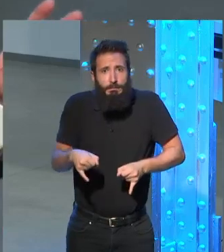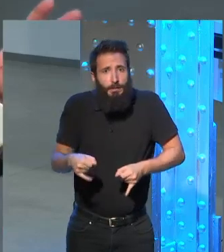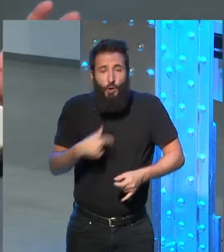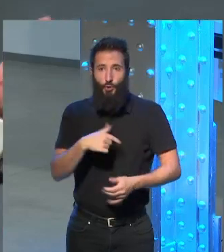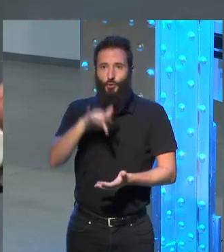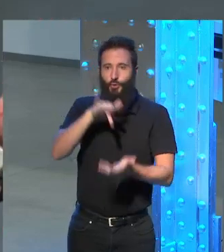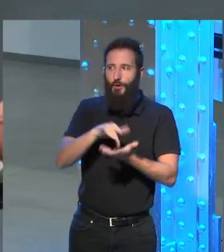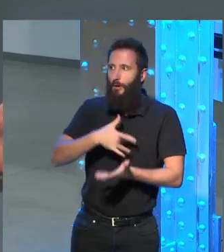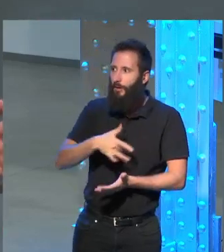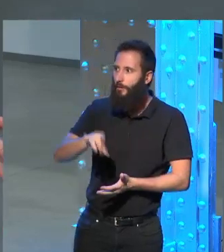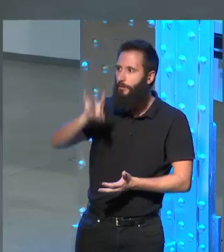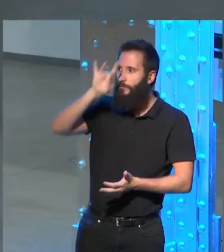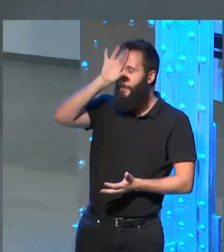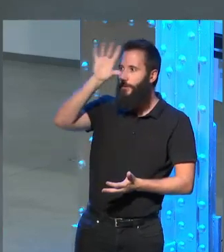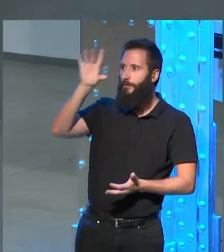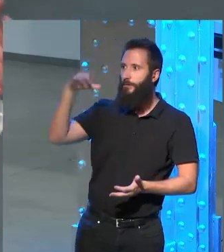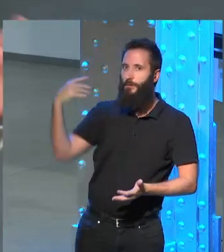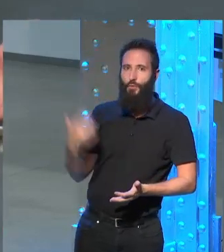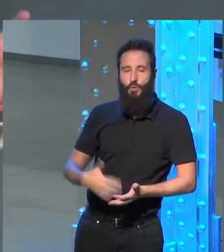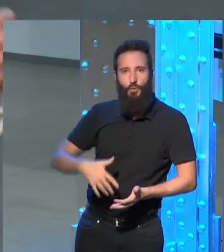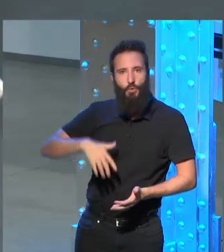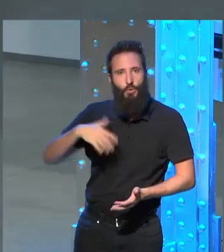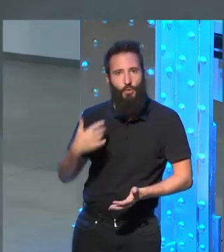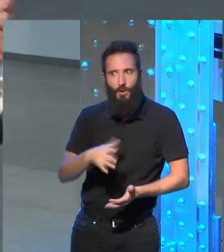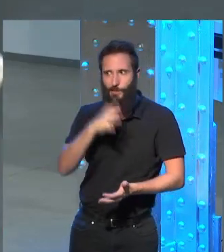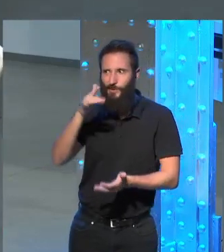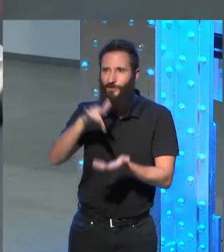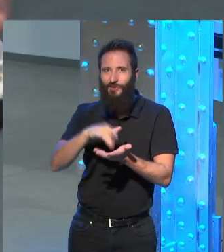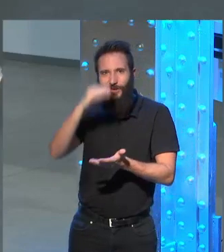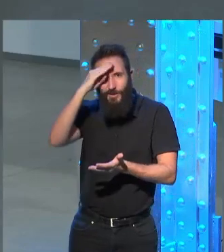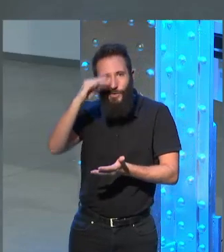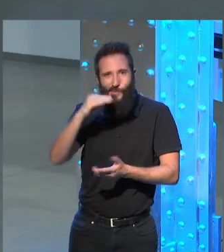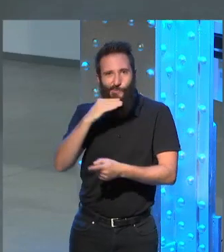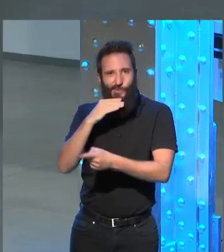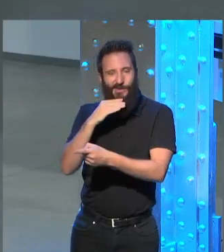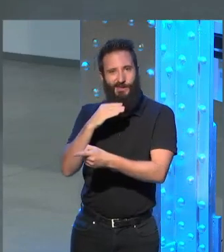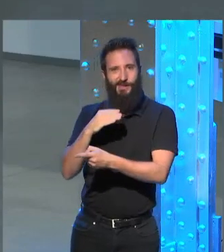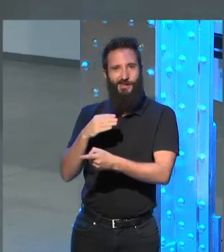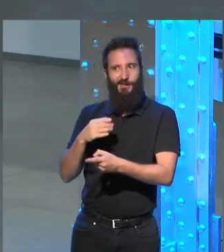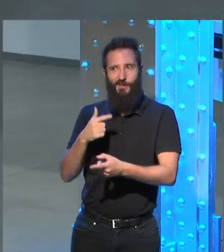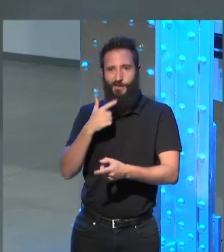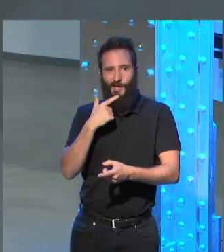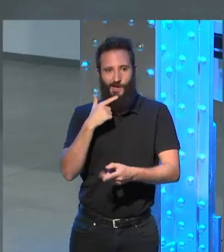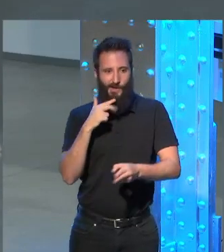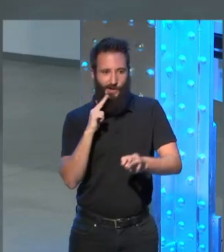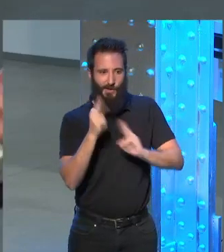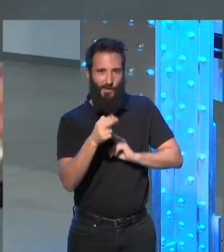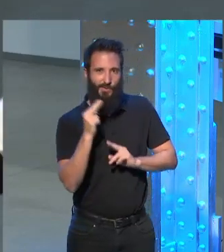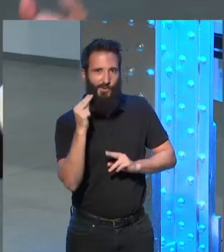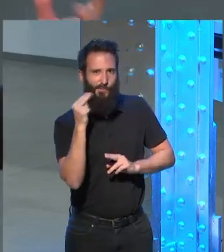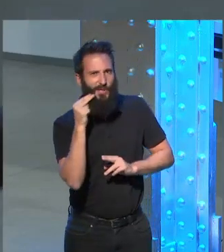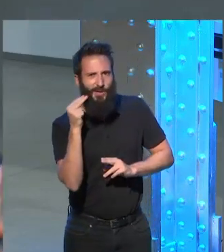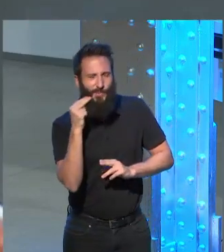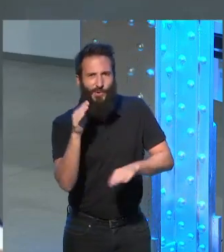absolutamente impresionado porque mi padre había tenido esa especie de terror